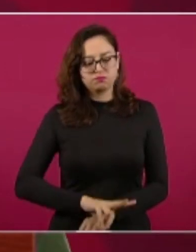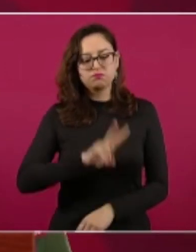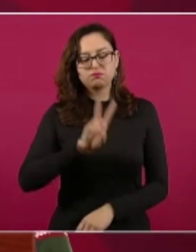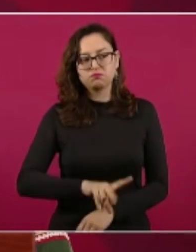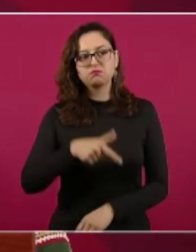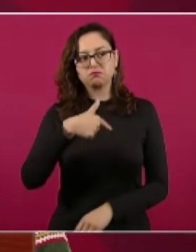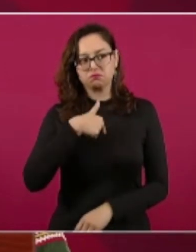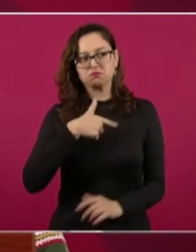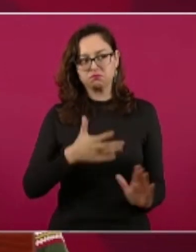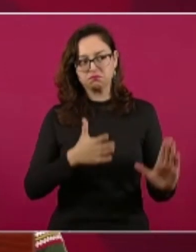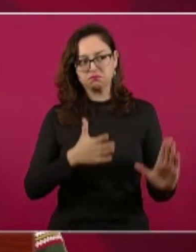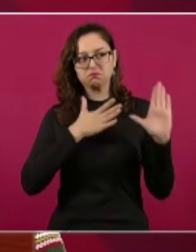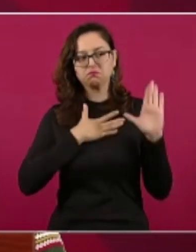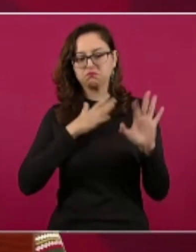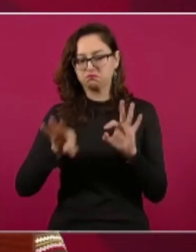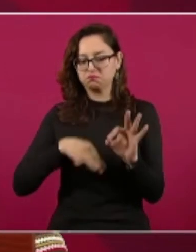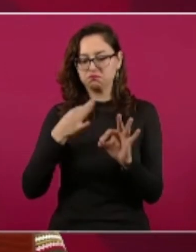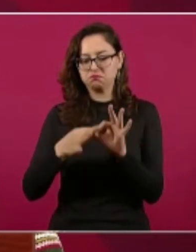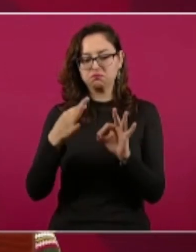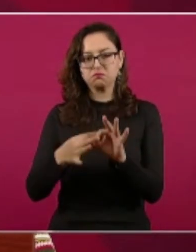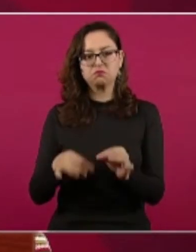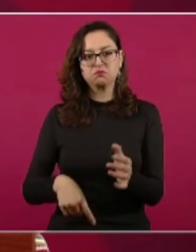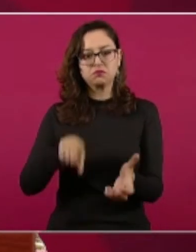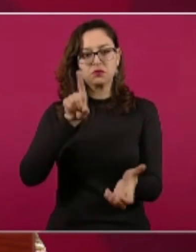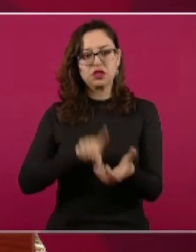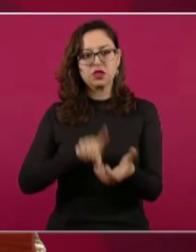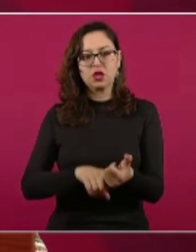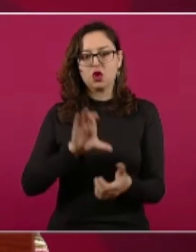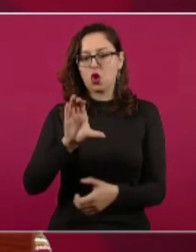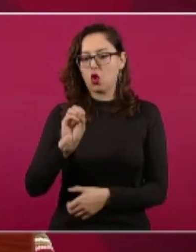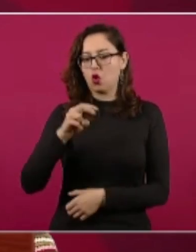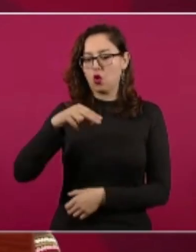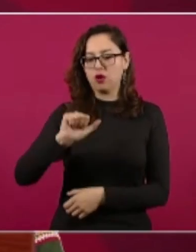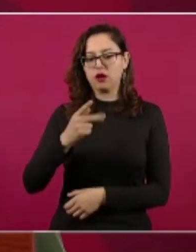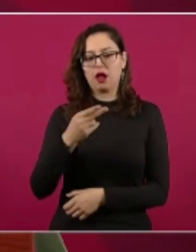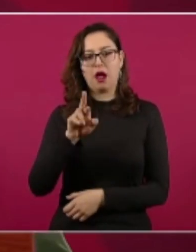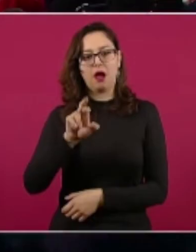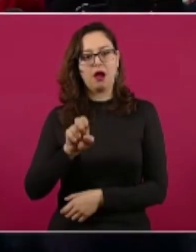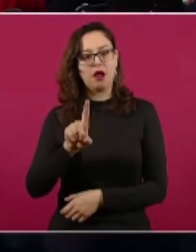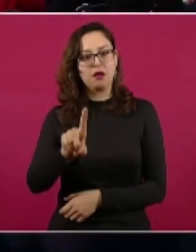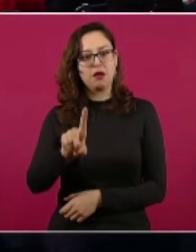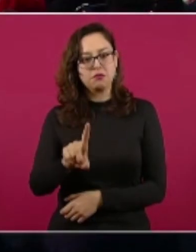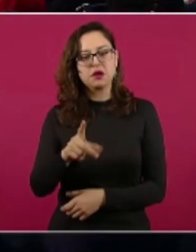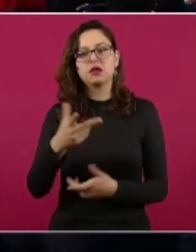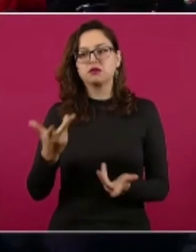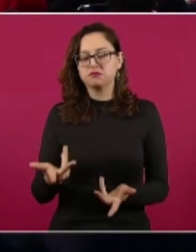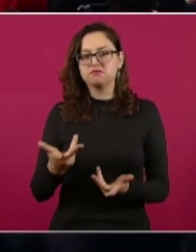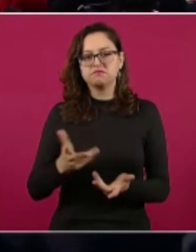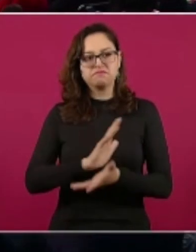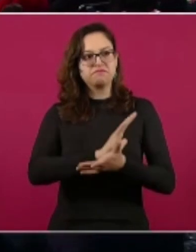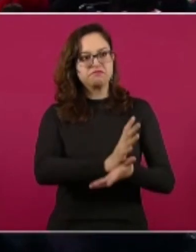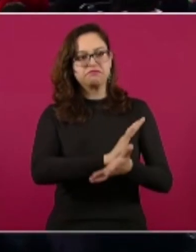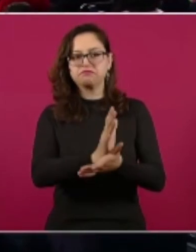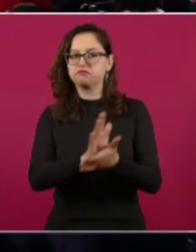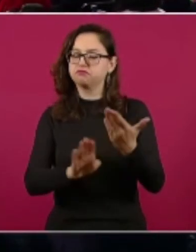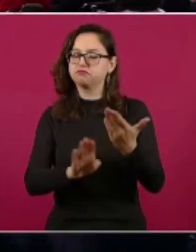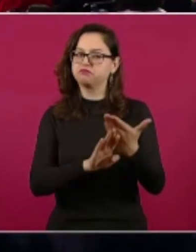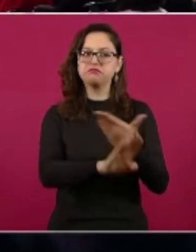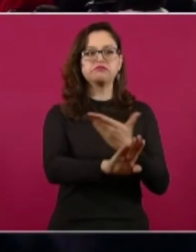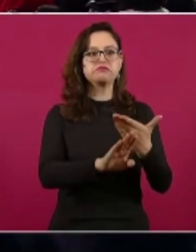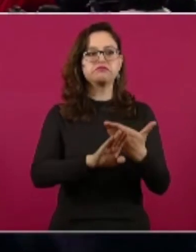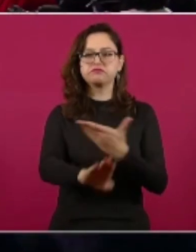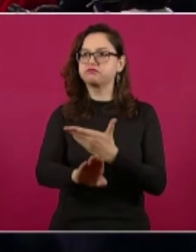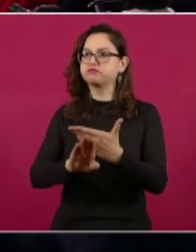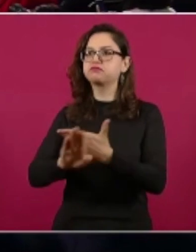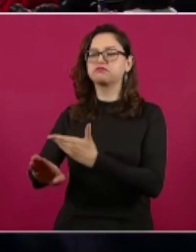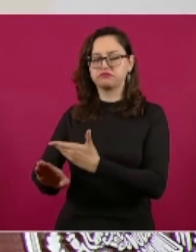compromiso para desde el CONAPRED trabajar por prevenir la discriminación. Todas estas causales